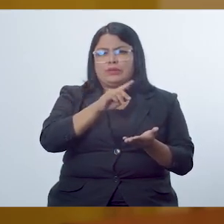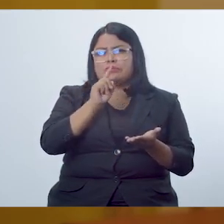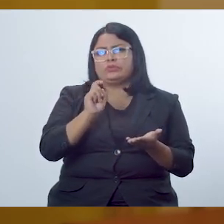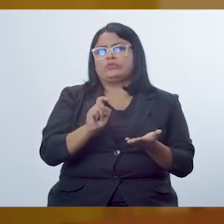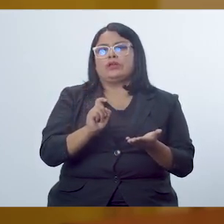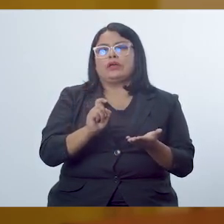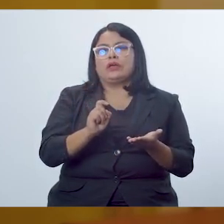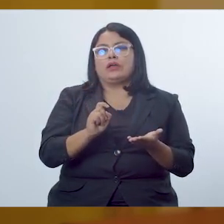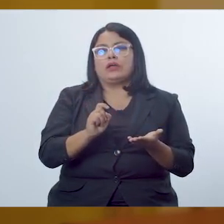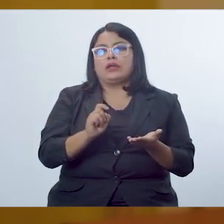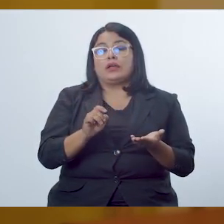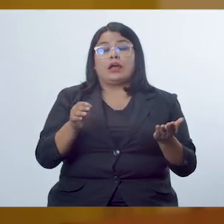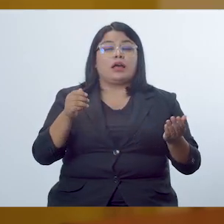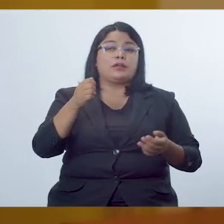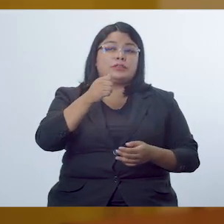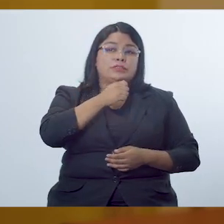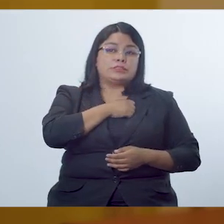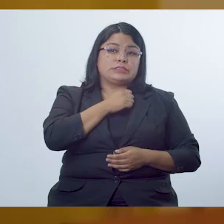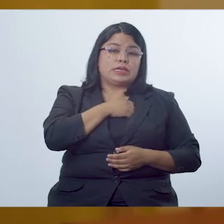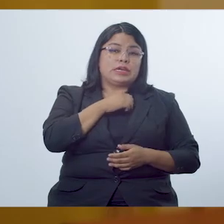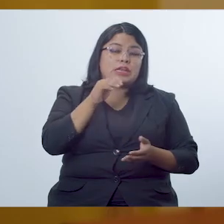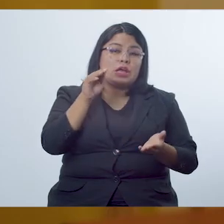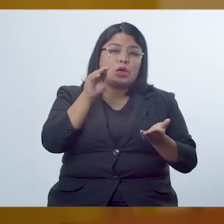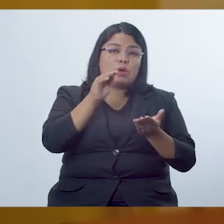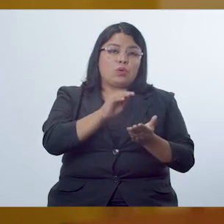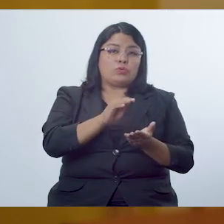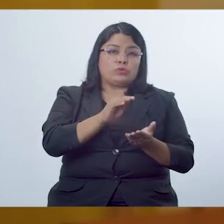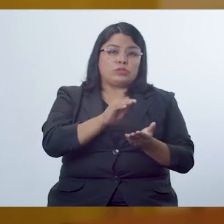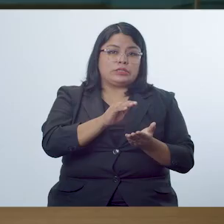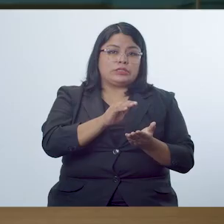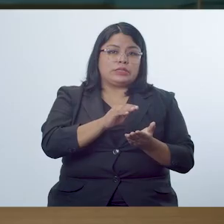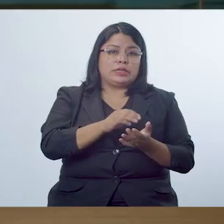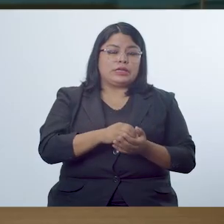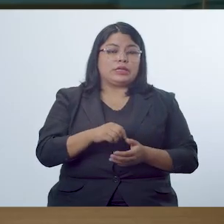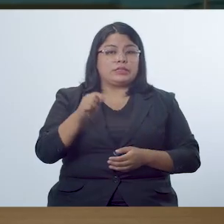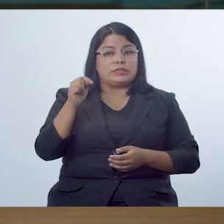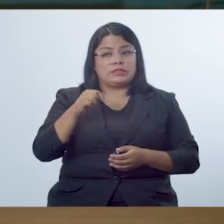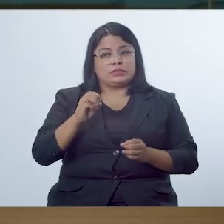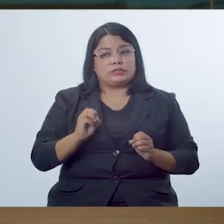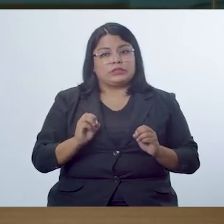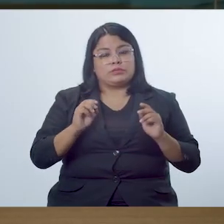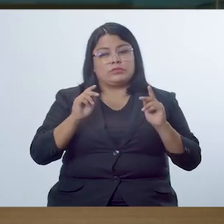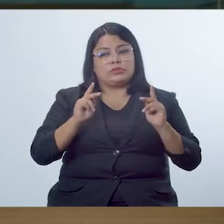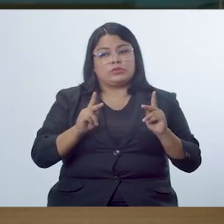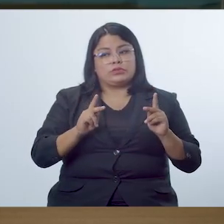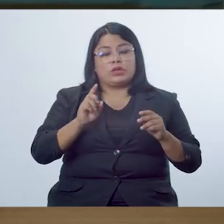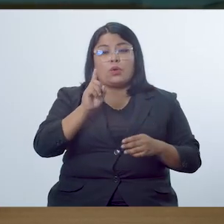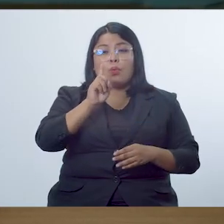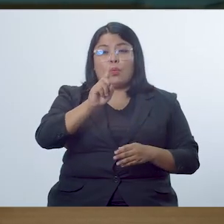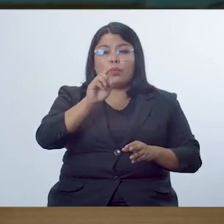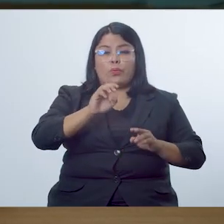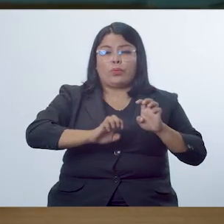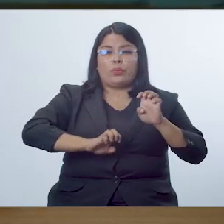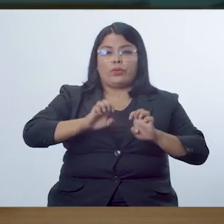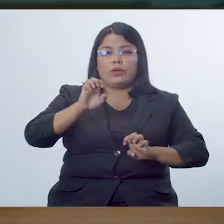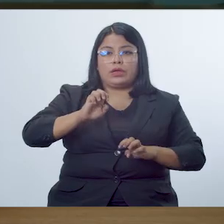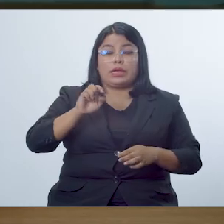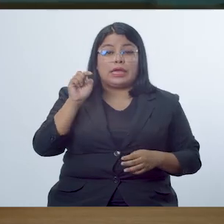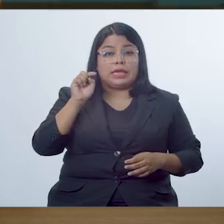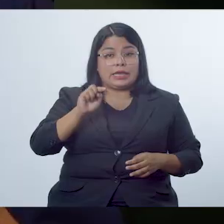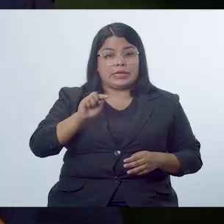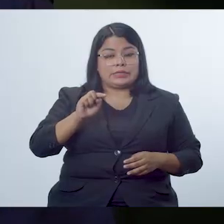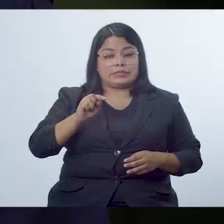productos durante la unidad? Los productos de la unidad o el producto en este caso es uno el cual se